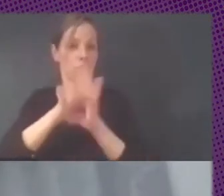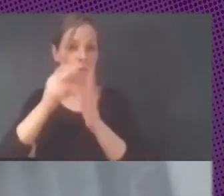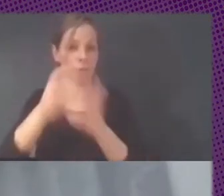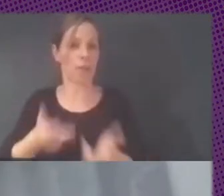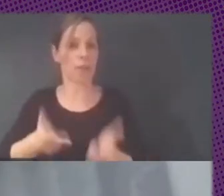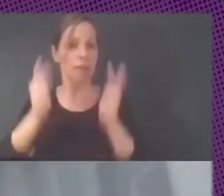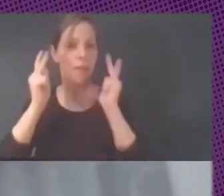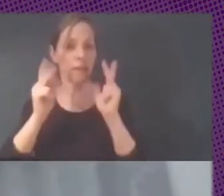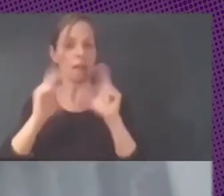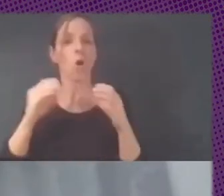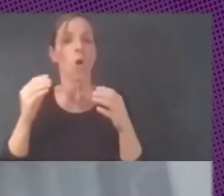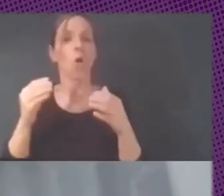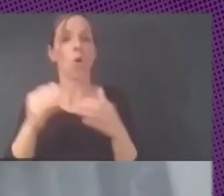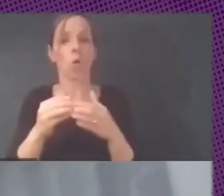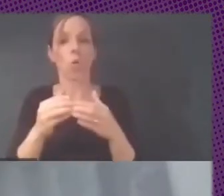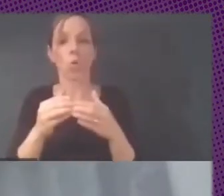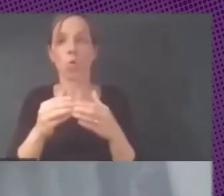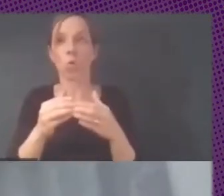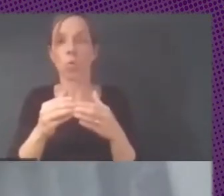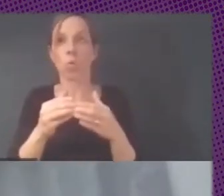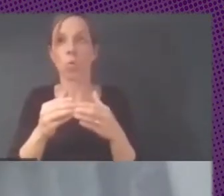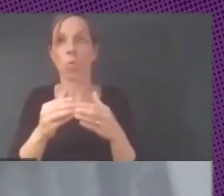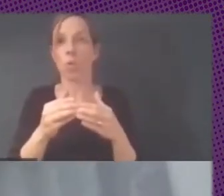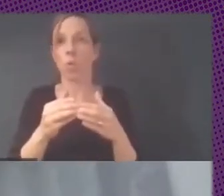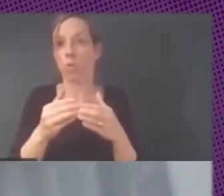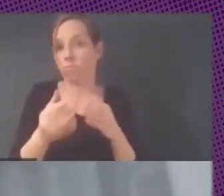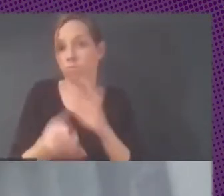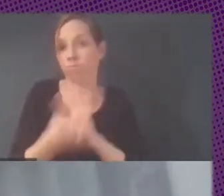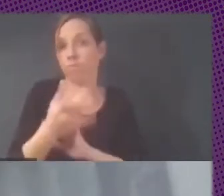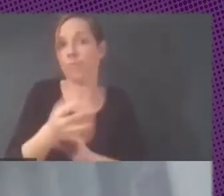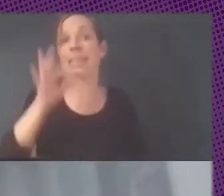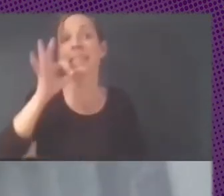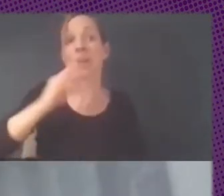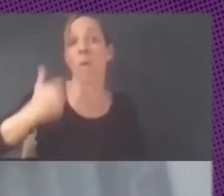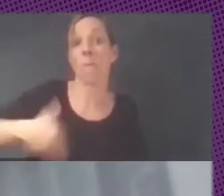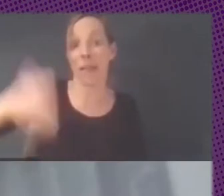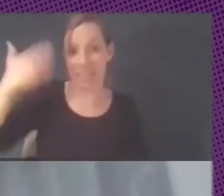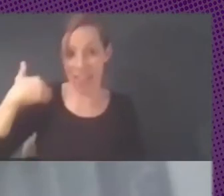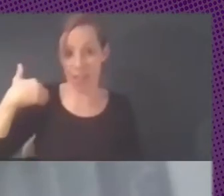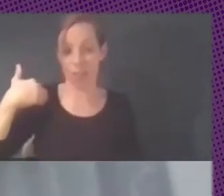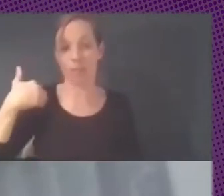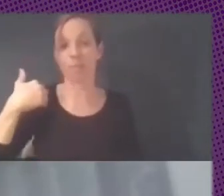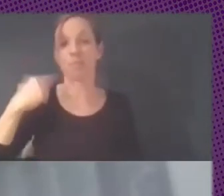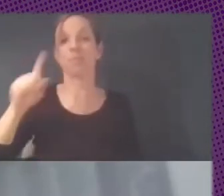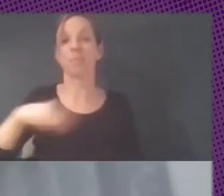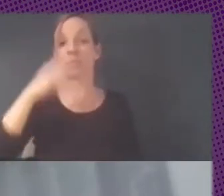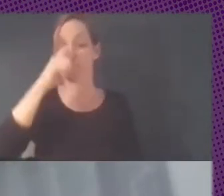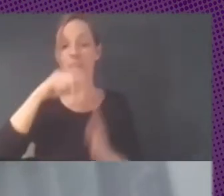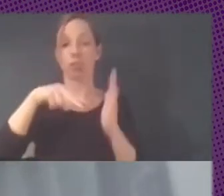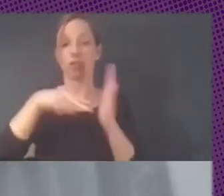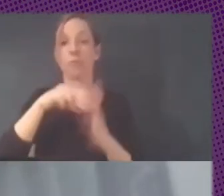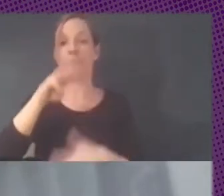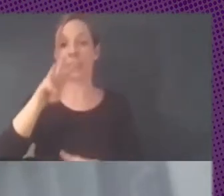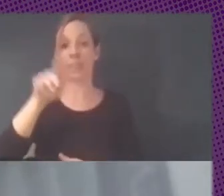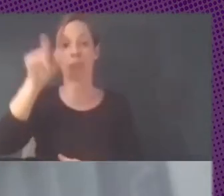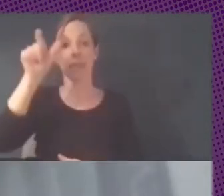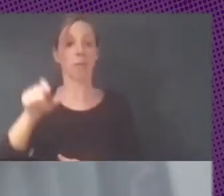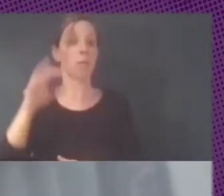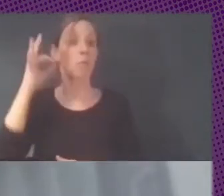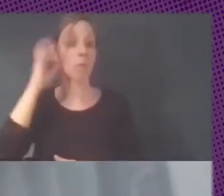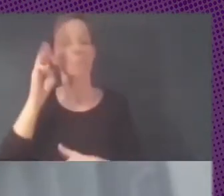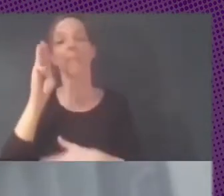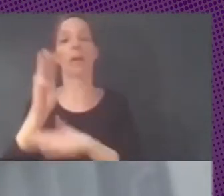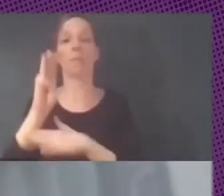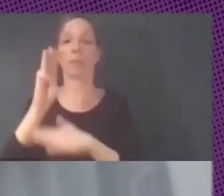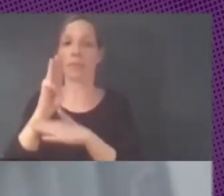desde el siglo pasado. Luego, en el 2003, una parlamentaria del Frente Amplio